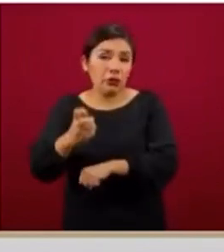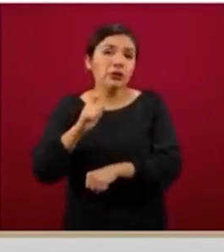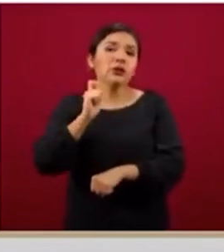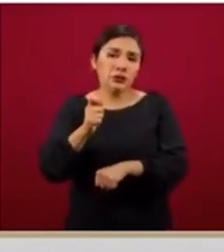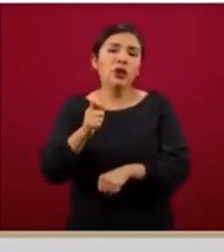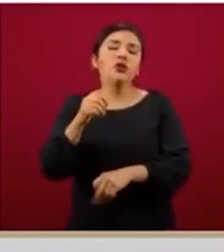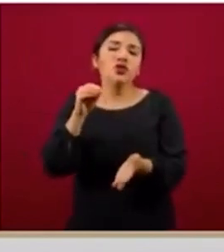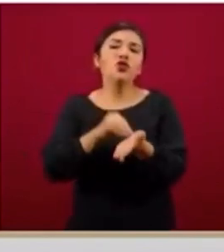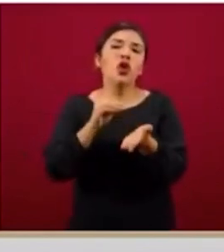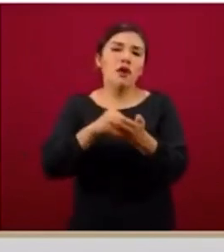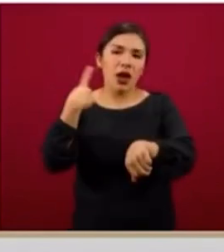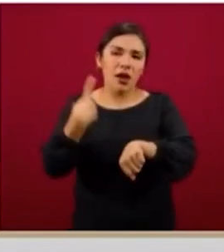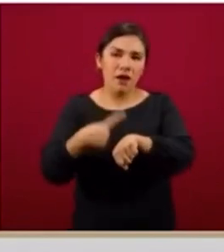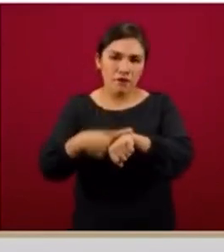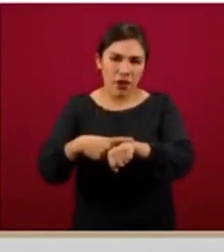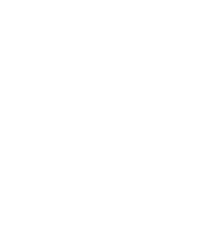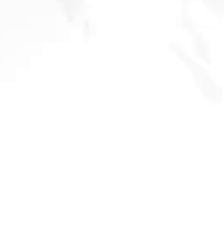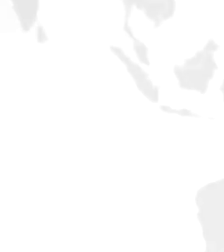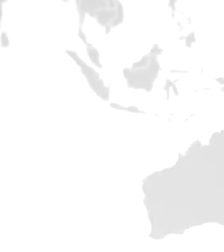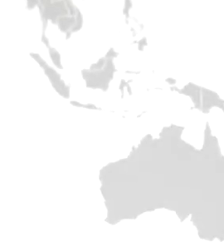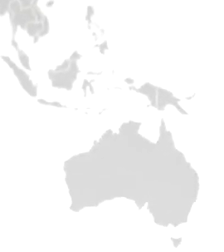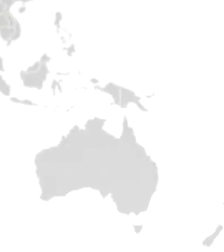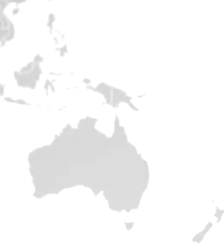epidemia activa en el país.